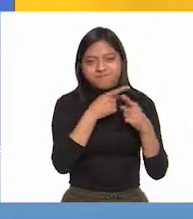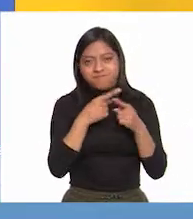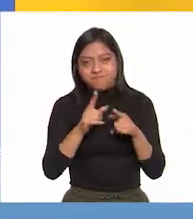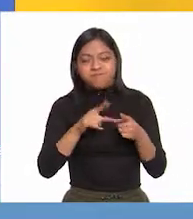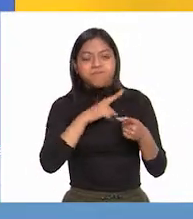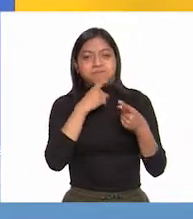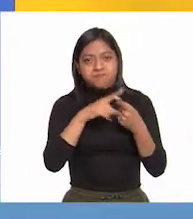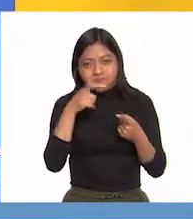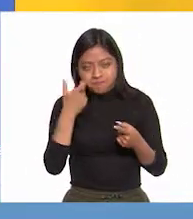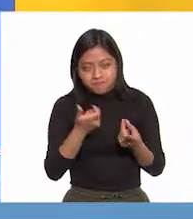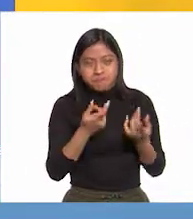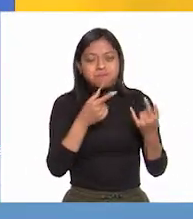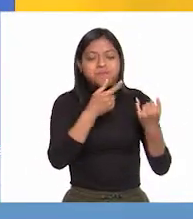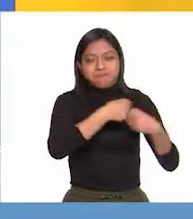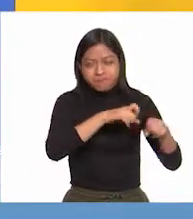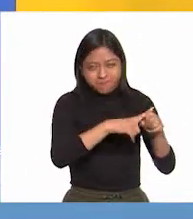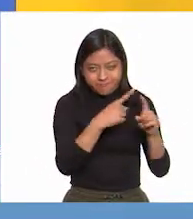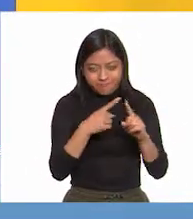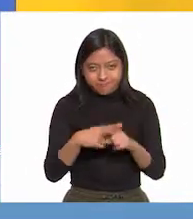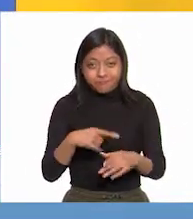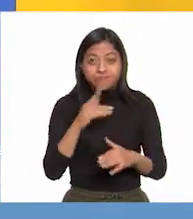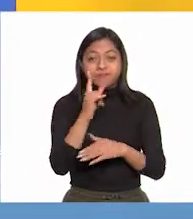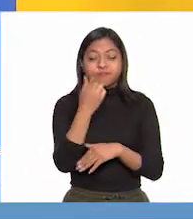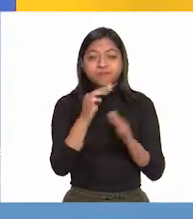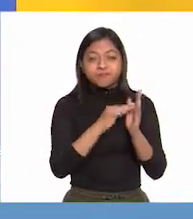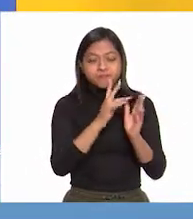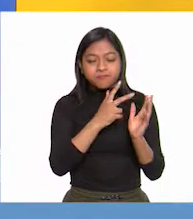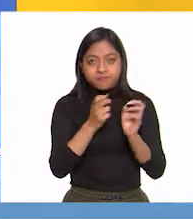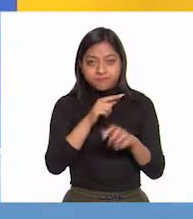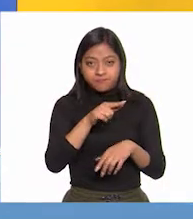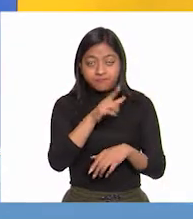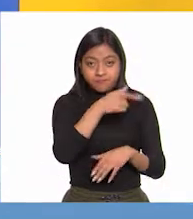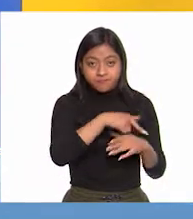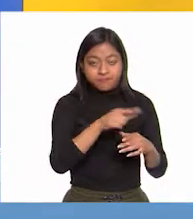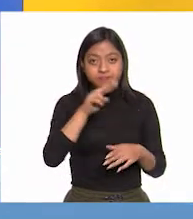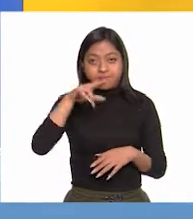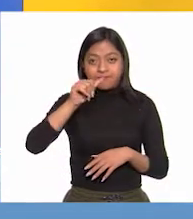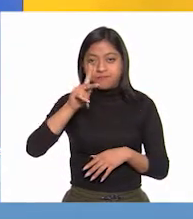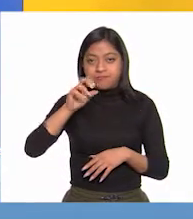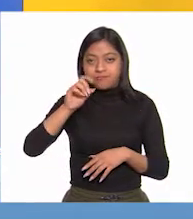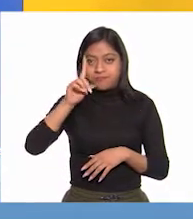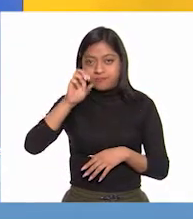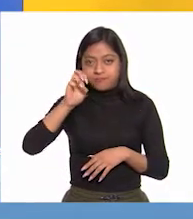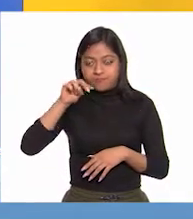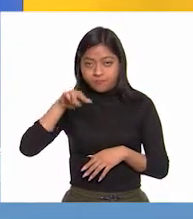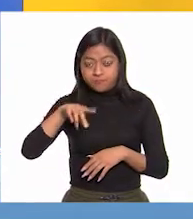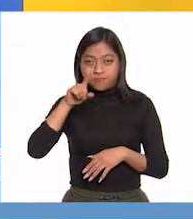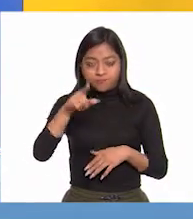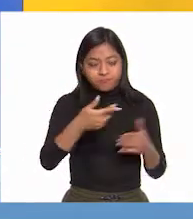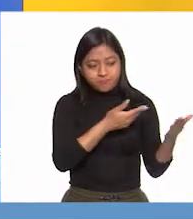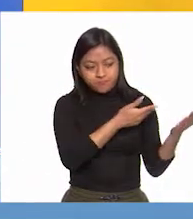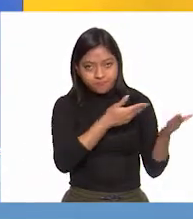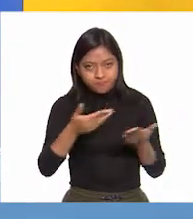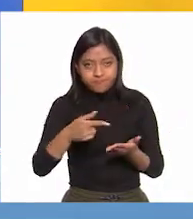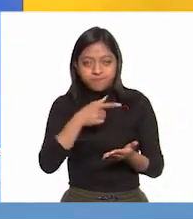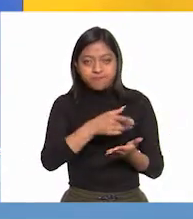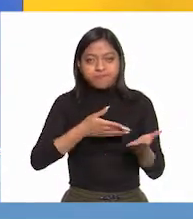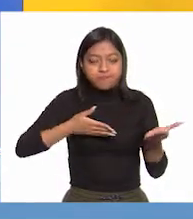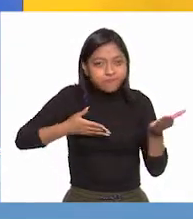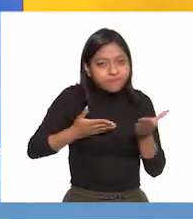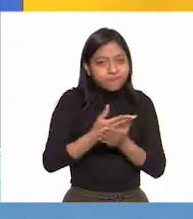En 1807, las tropas del ejército francés de Napoleón Bonaparte ingresaron a territorio español